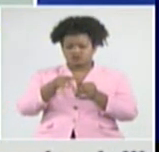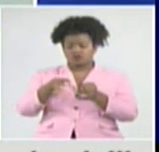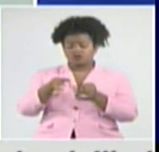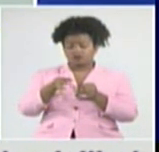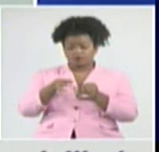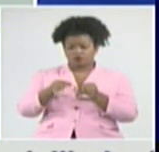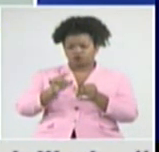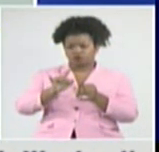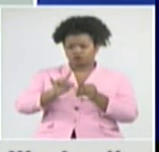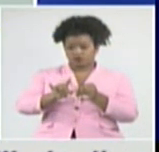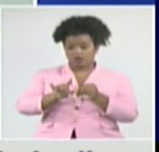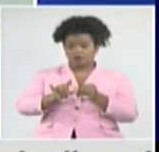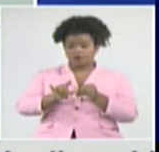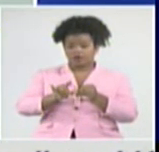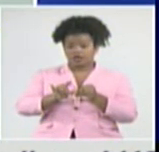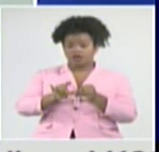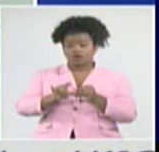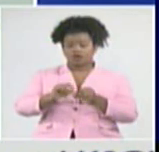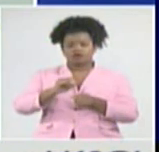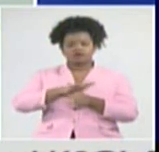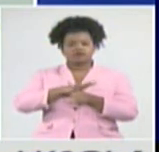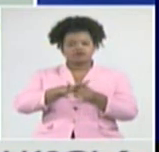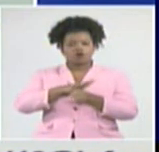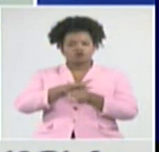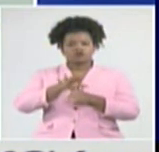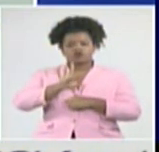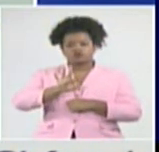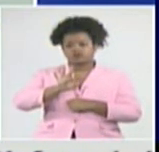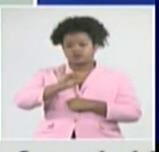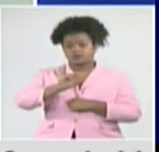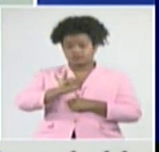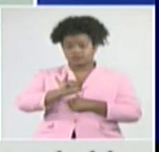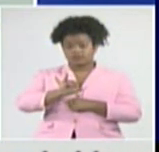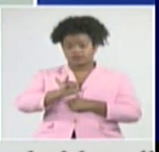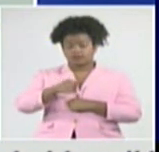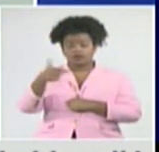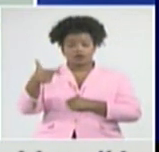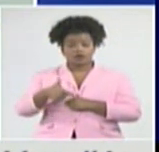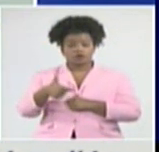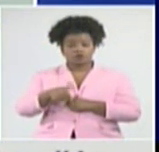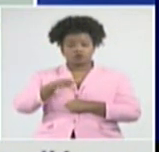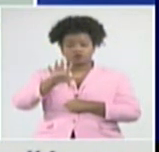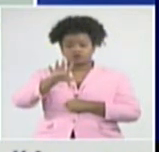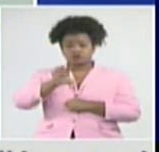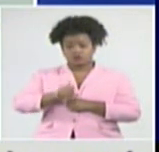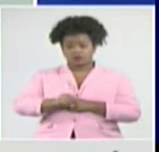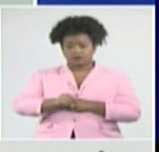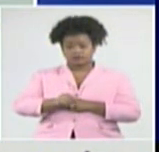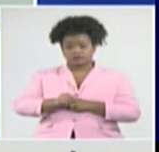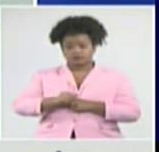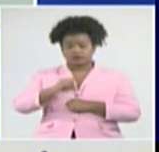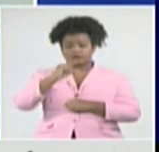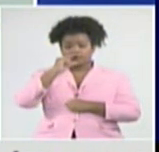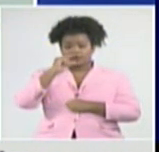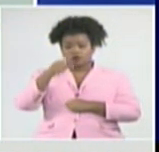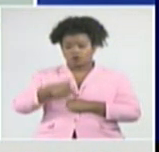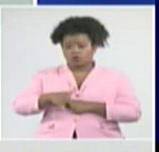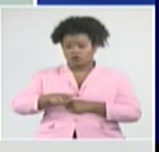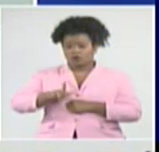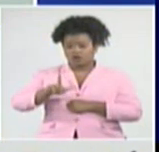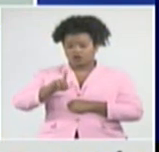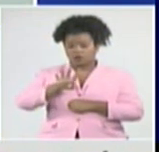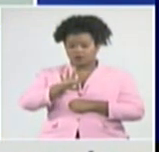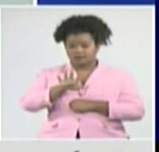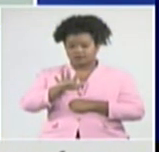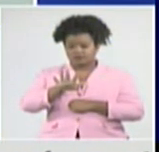Lajas, con una fuerte transmisión, 87 casos, Jaruco 50, Bejucal 45, Guinness